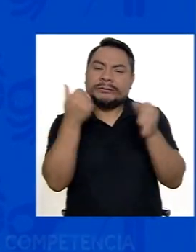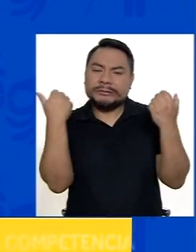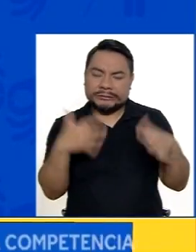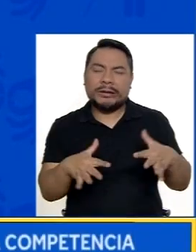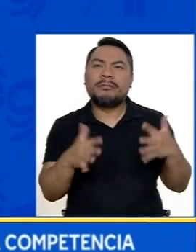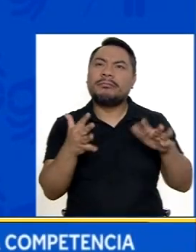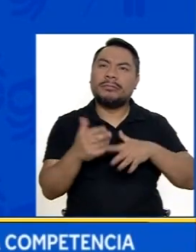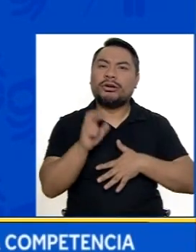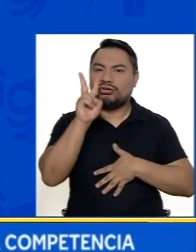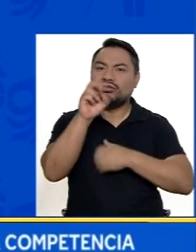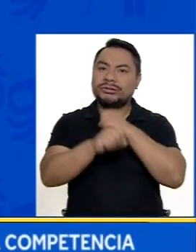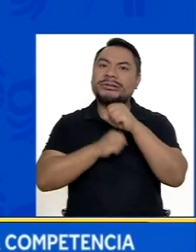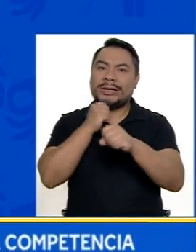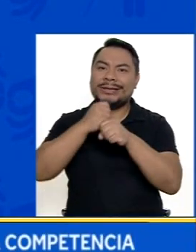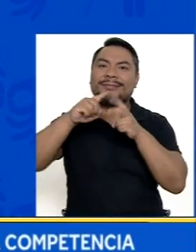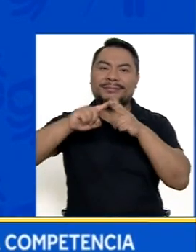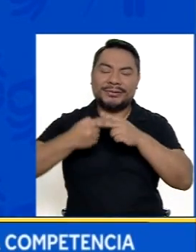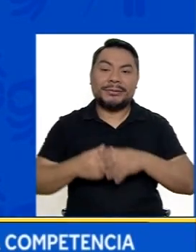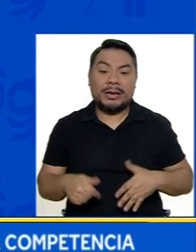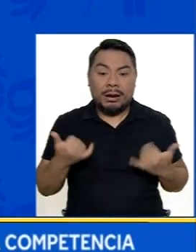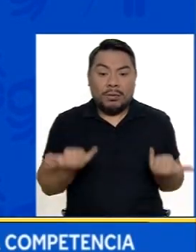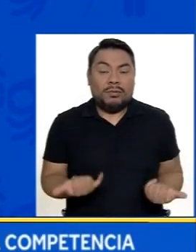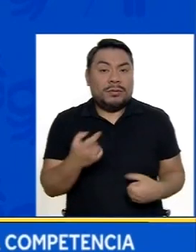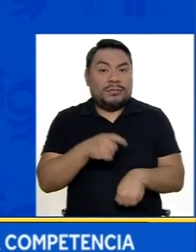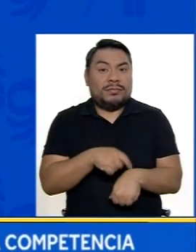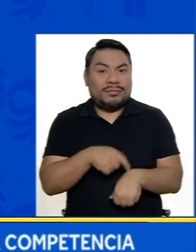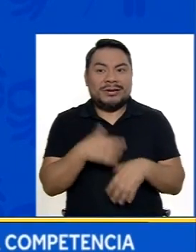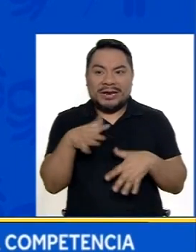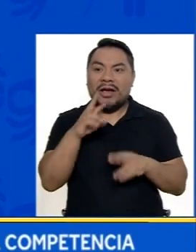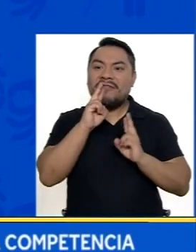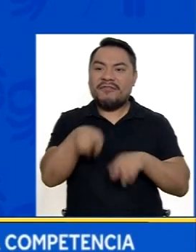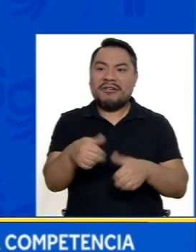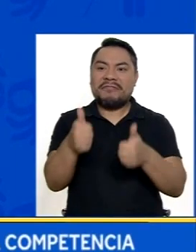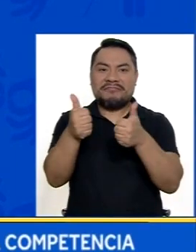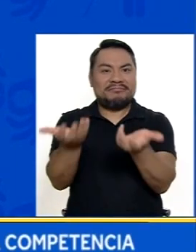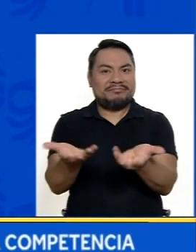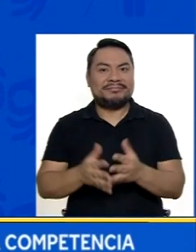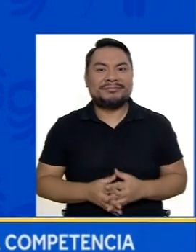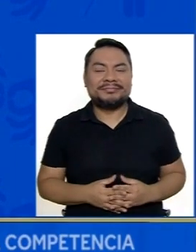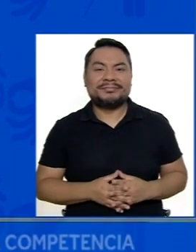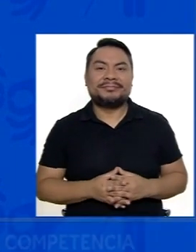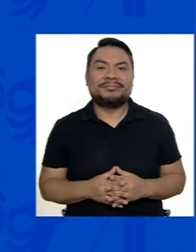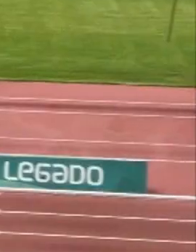ya llevamos llevando ya alrededor de dos años Y que en este momento se están viendo los frutos